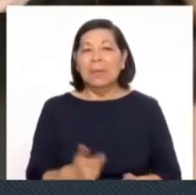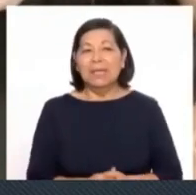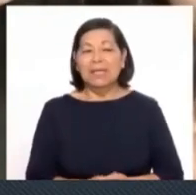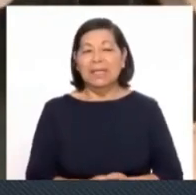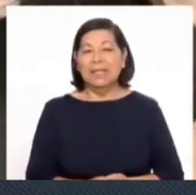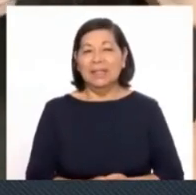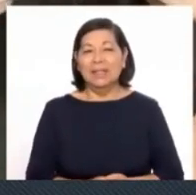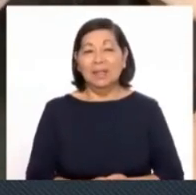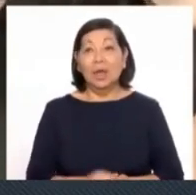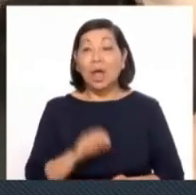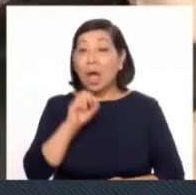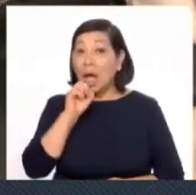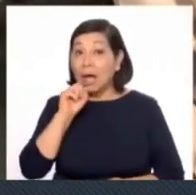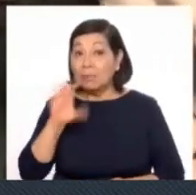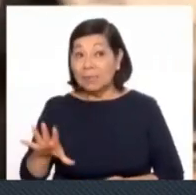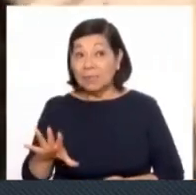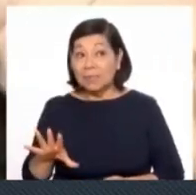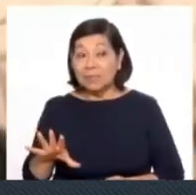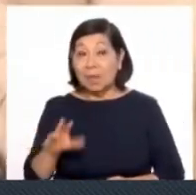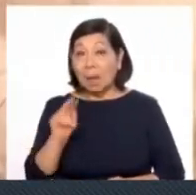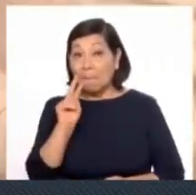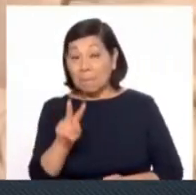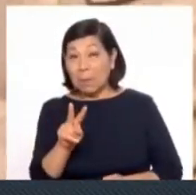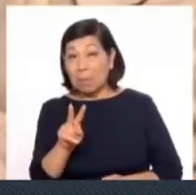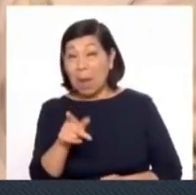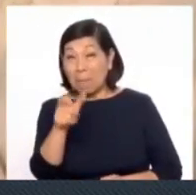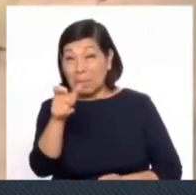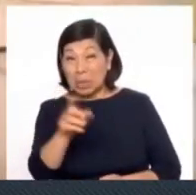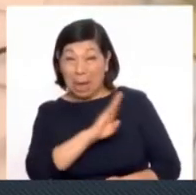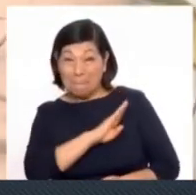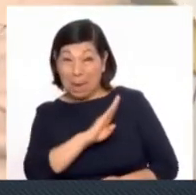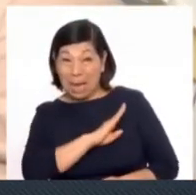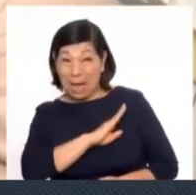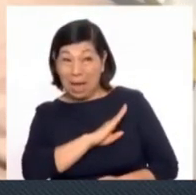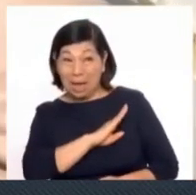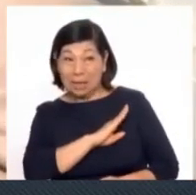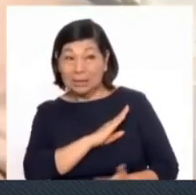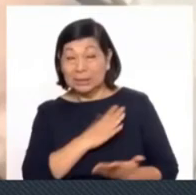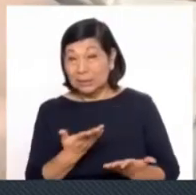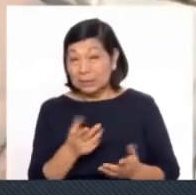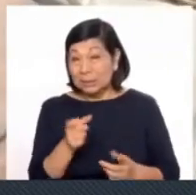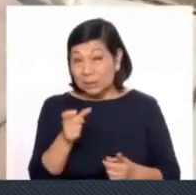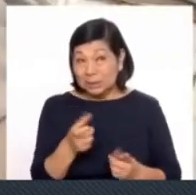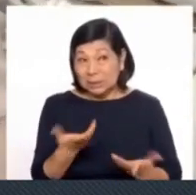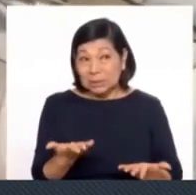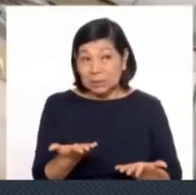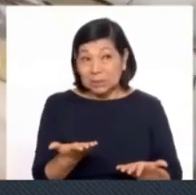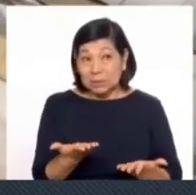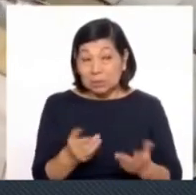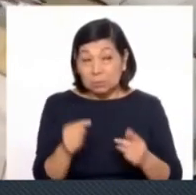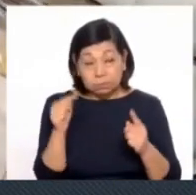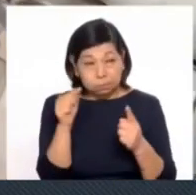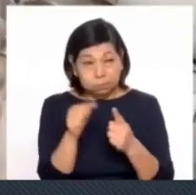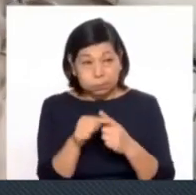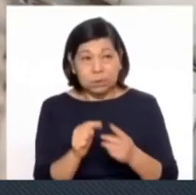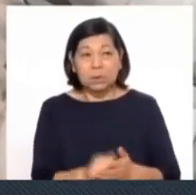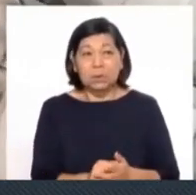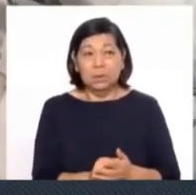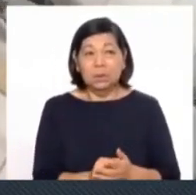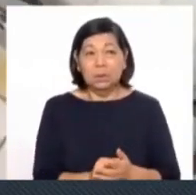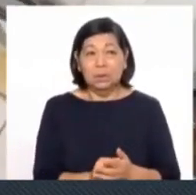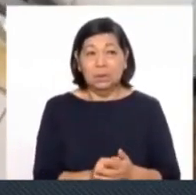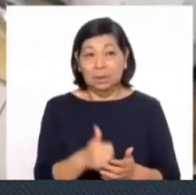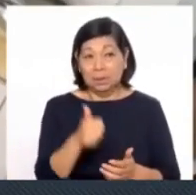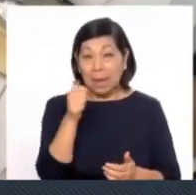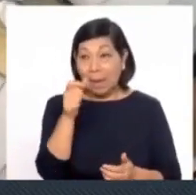alertarnos cuando nosotros vemos al agresor, porque tampoco puede, el robot va a cubrir nuestro punto ciego, que es la parte